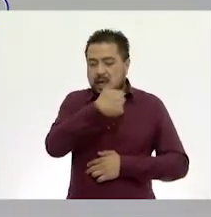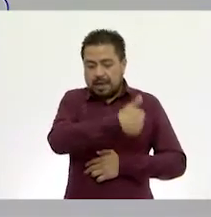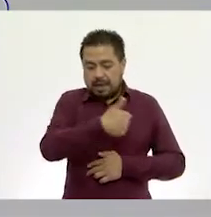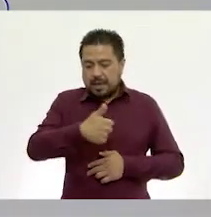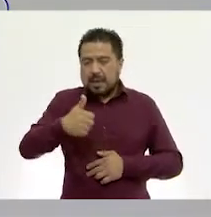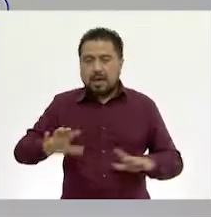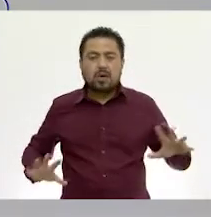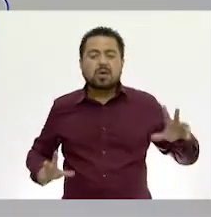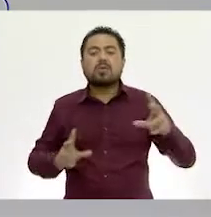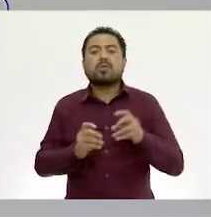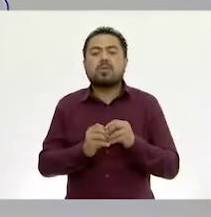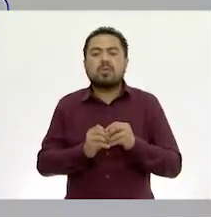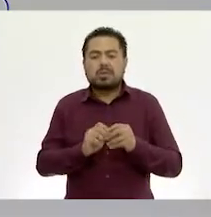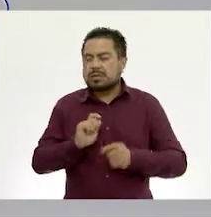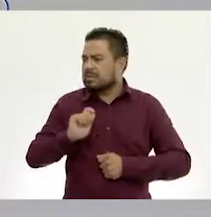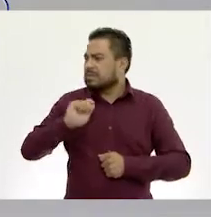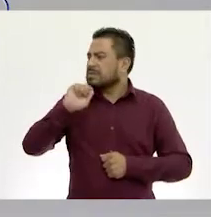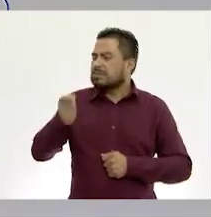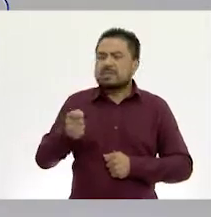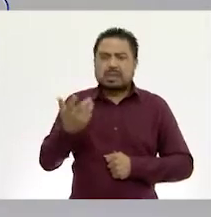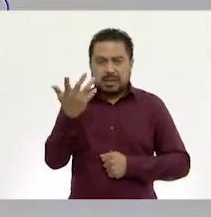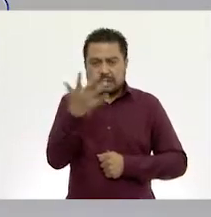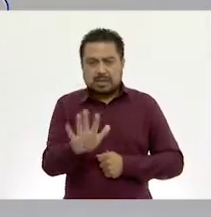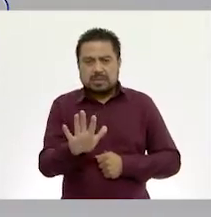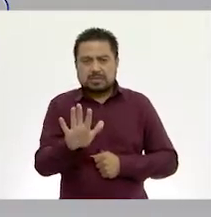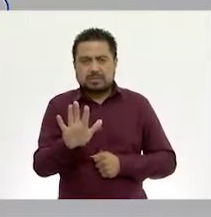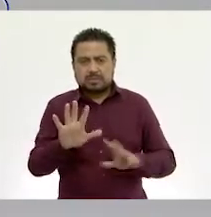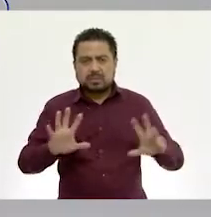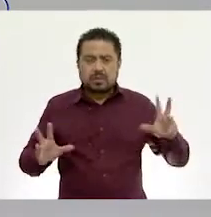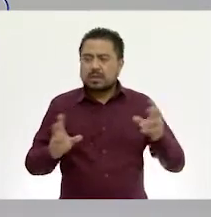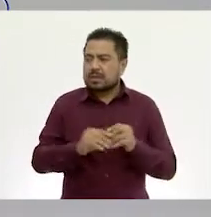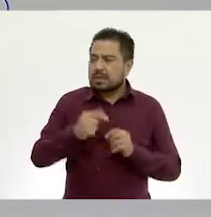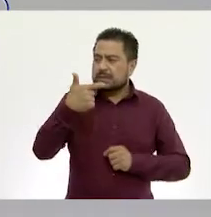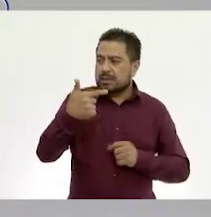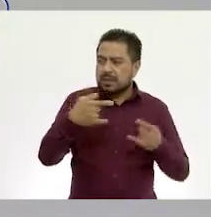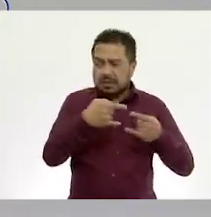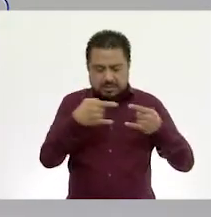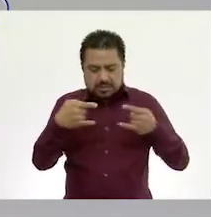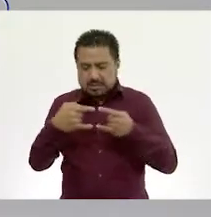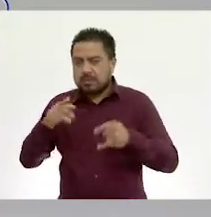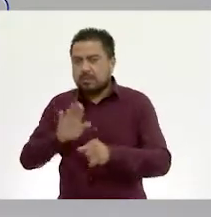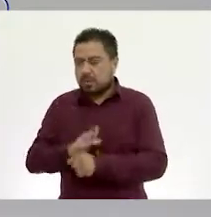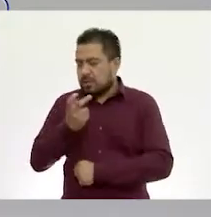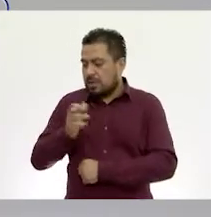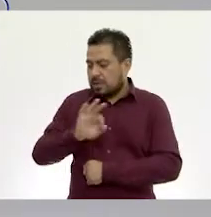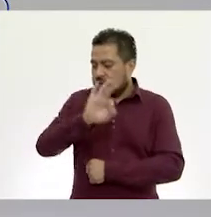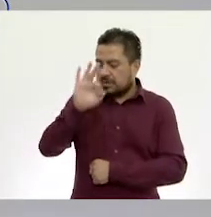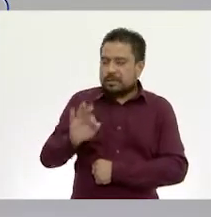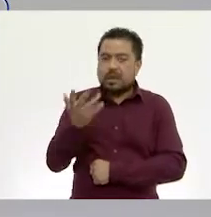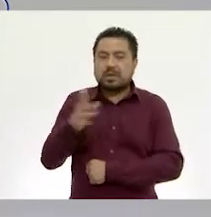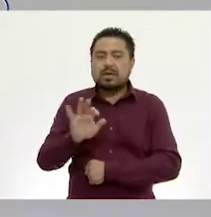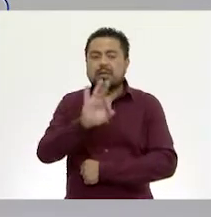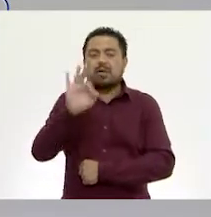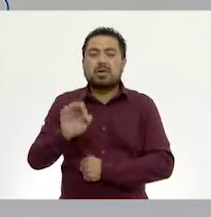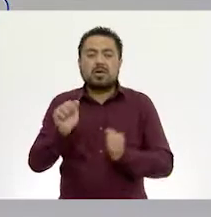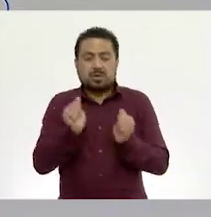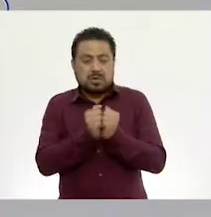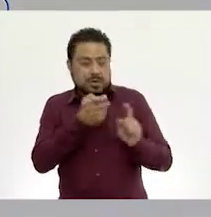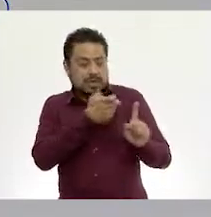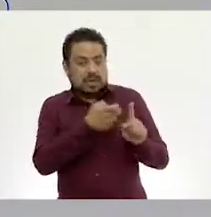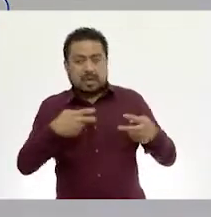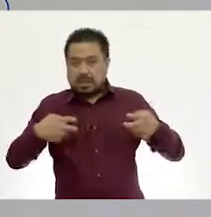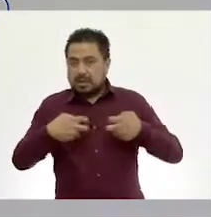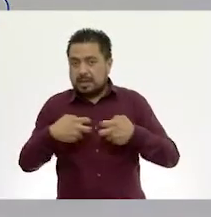uno fueron los 10 y fueron 7 billetes. Por lo tanto, el descuento del 10% de estos